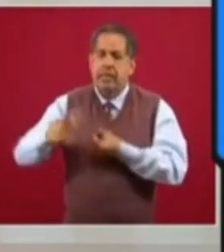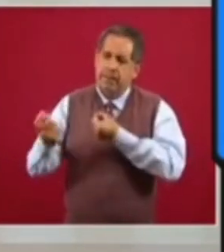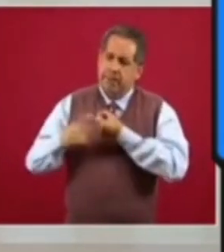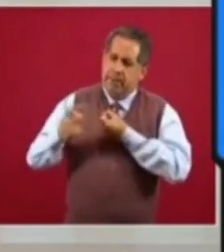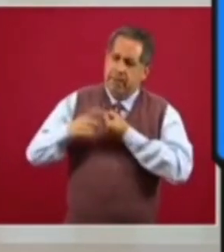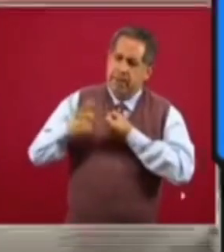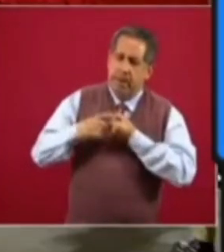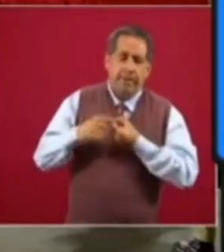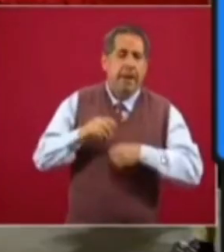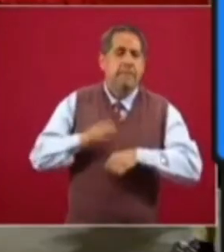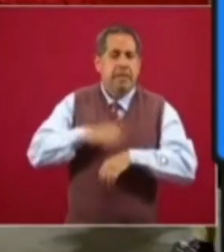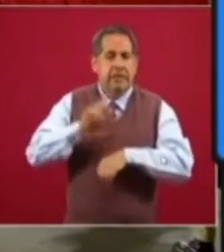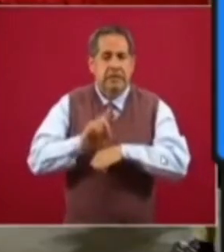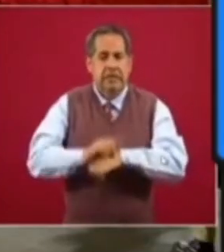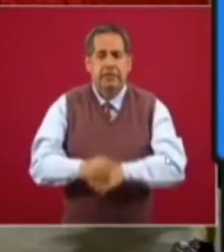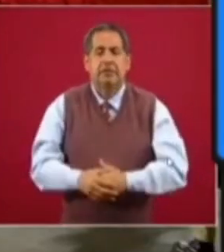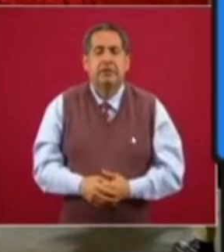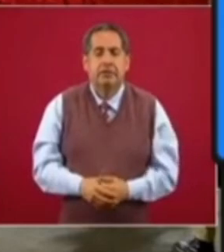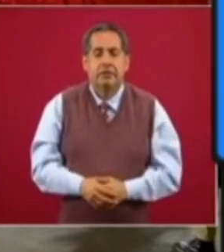los días.